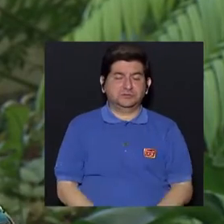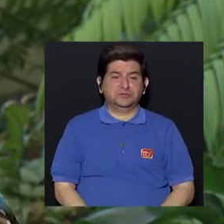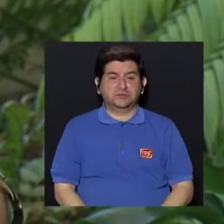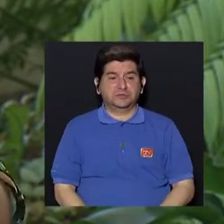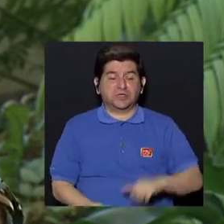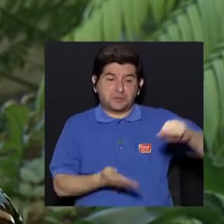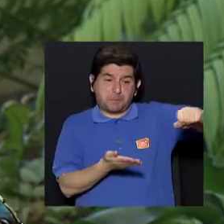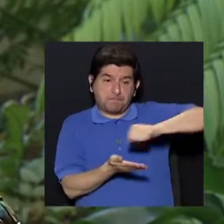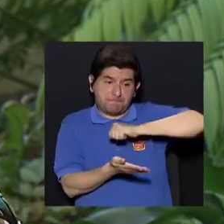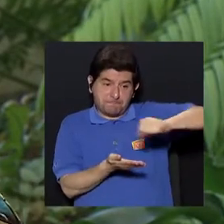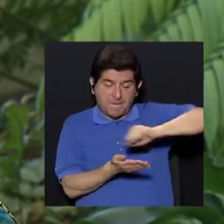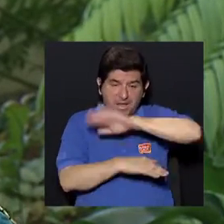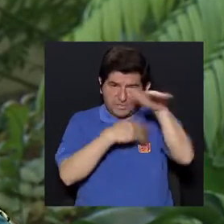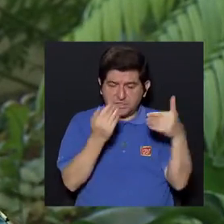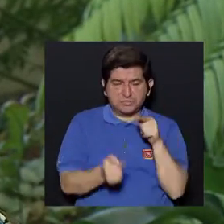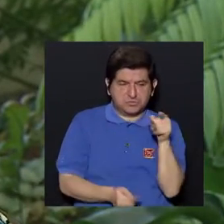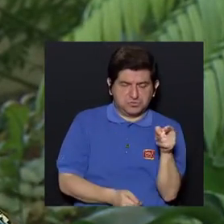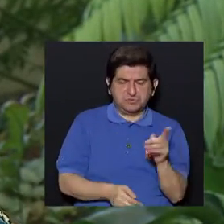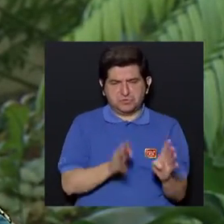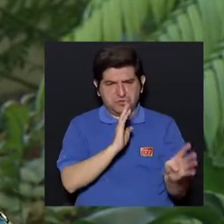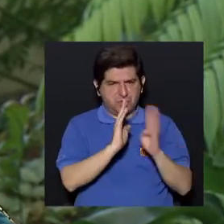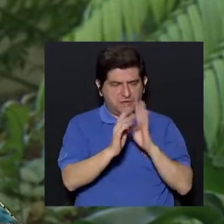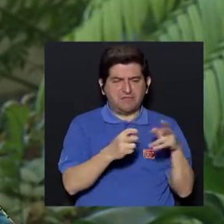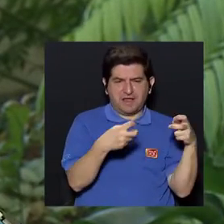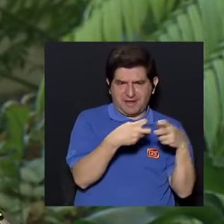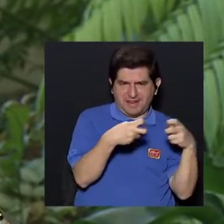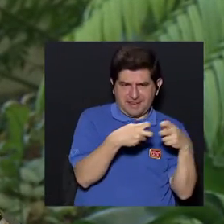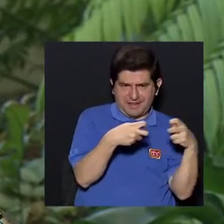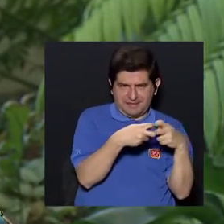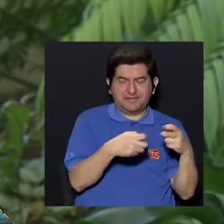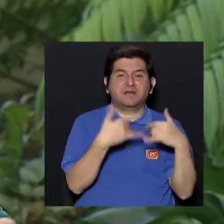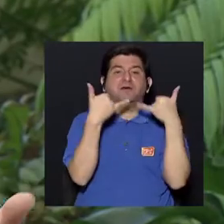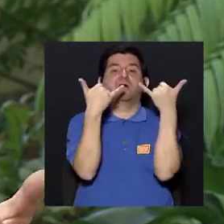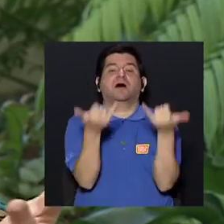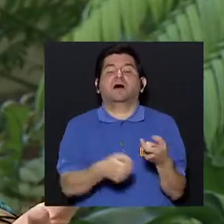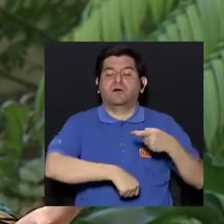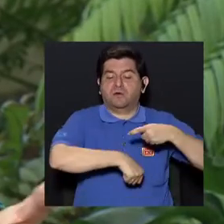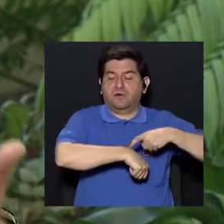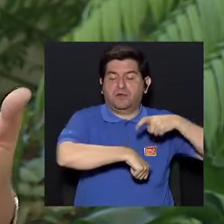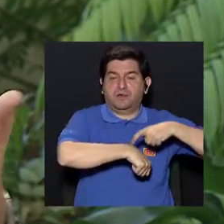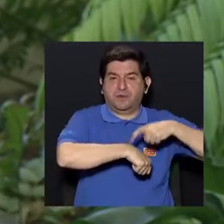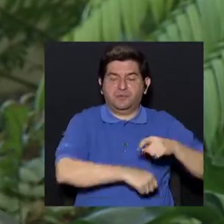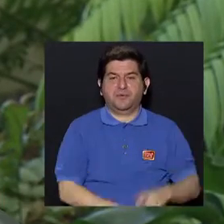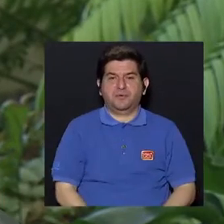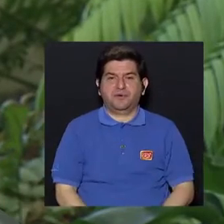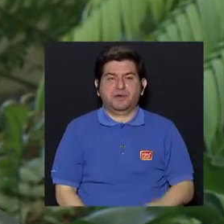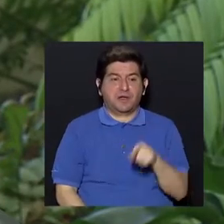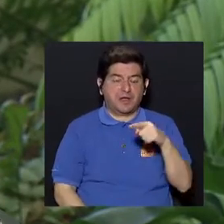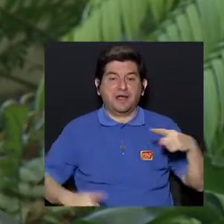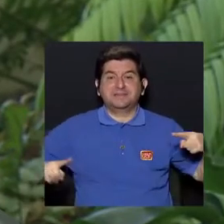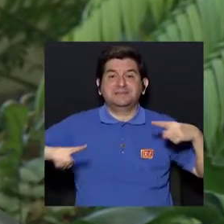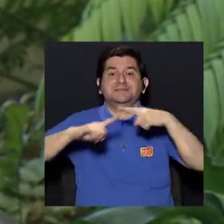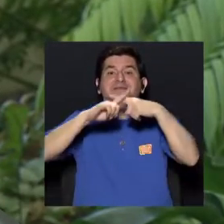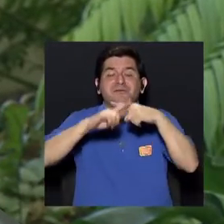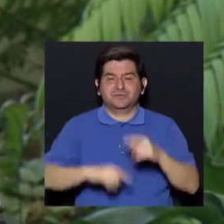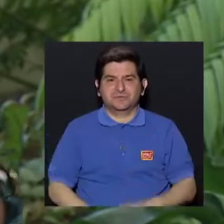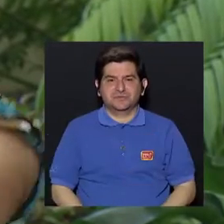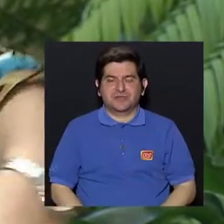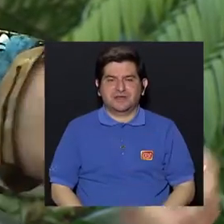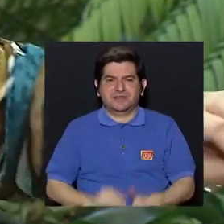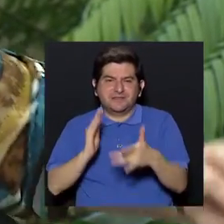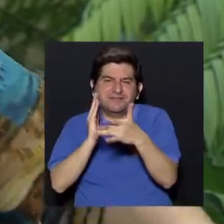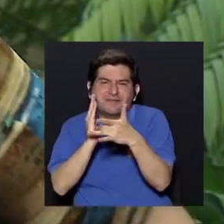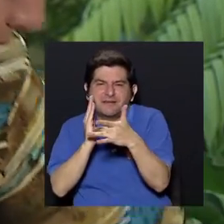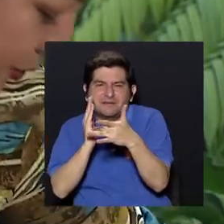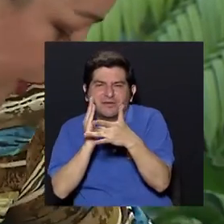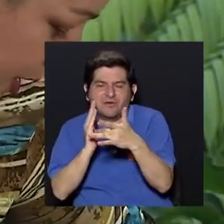no sé, ¿verdad?, planchas, todo esto estaríamos hablando de eléctrico. Ahora estamos en una época donde se nos están cruzando, ¿verdad?, los electrónicos,